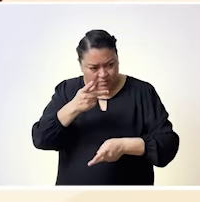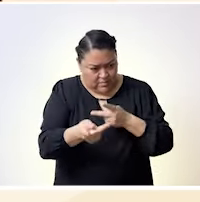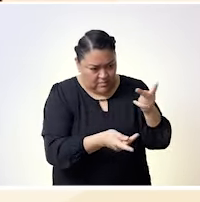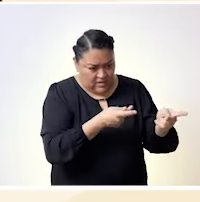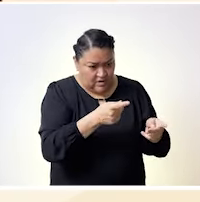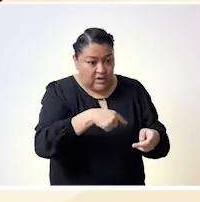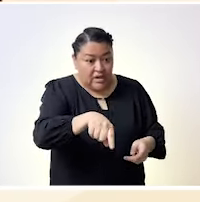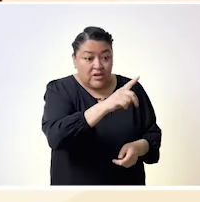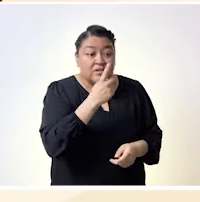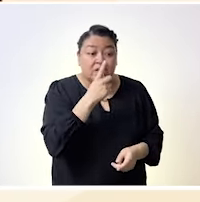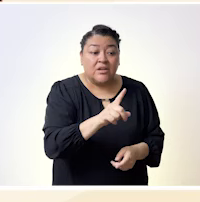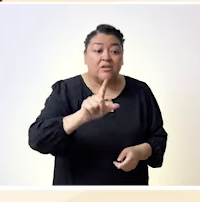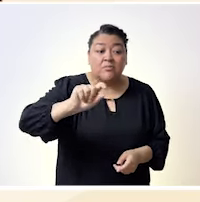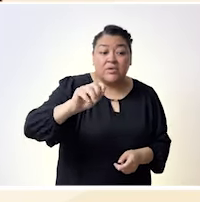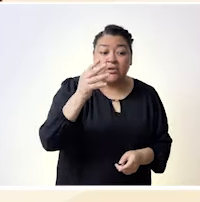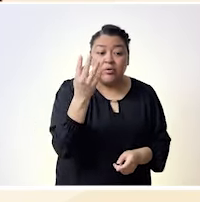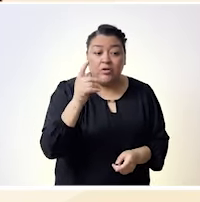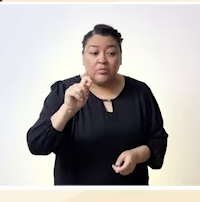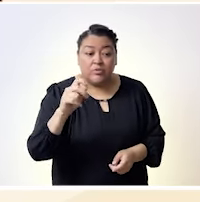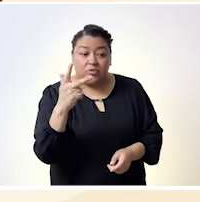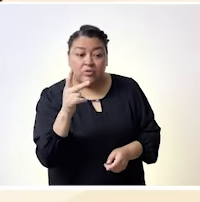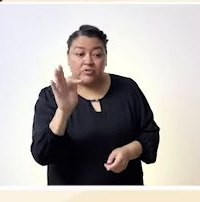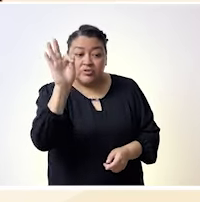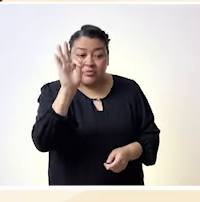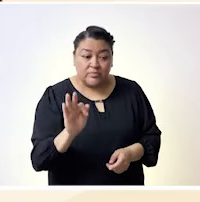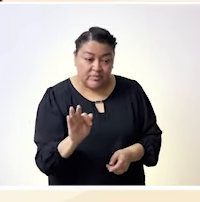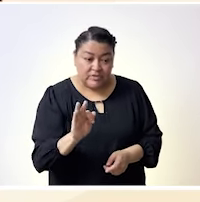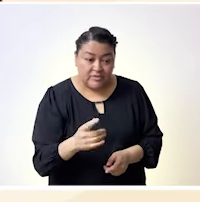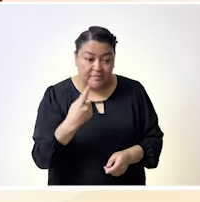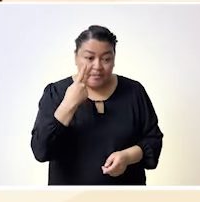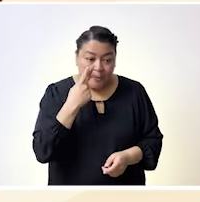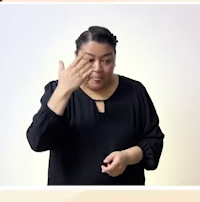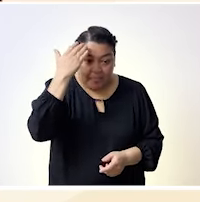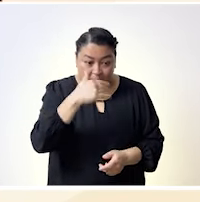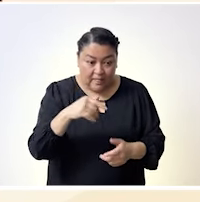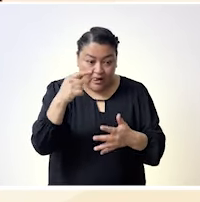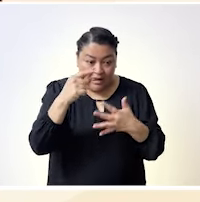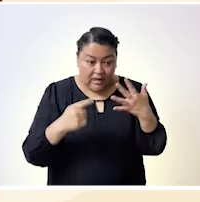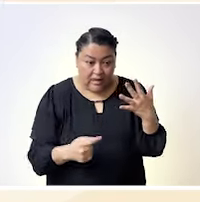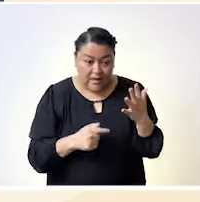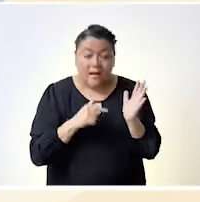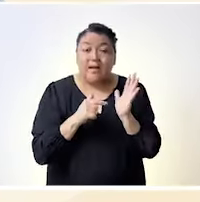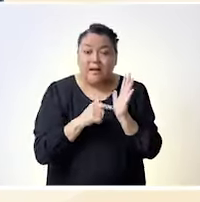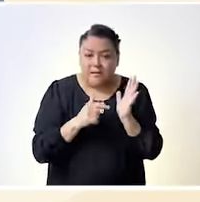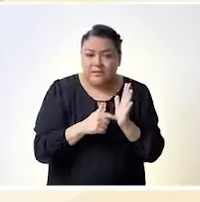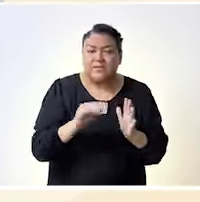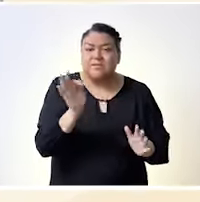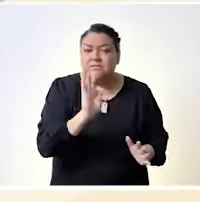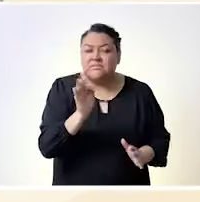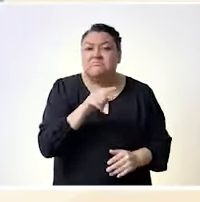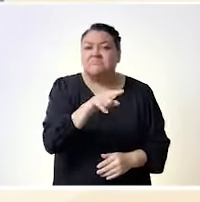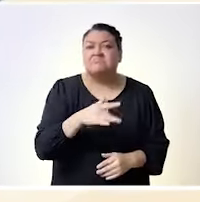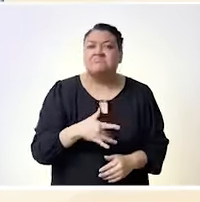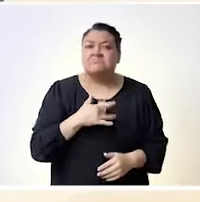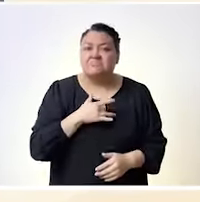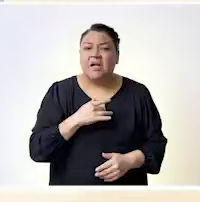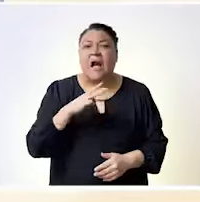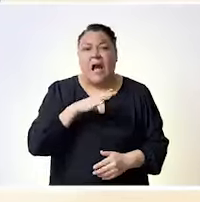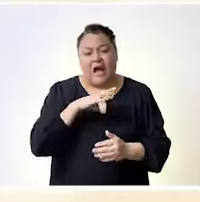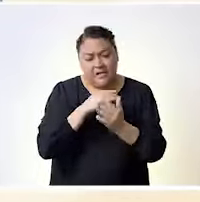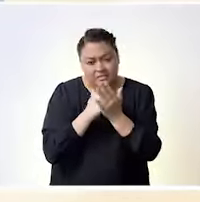fue de 24.8% y, al igual que en el caso de la negación de derechos, este porcentaje aumenta